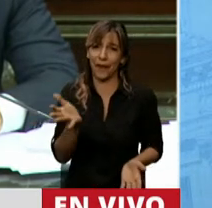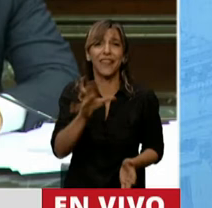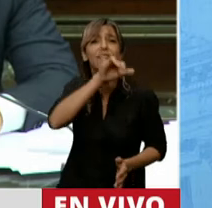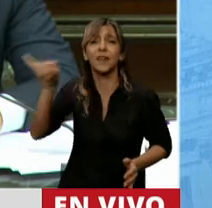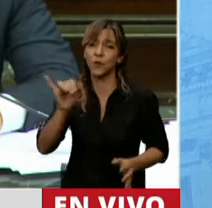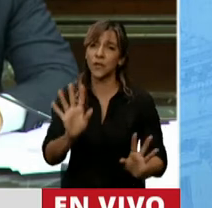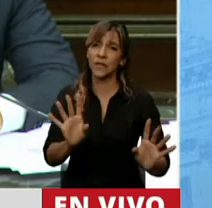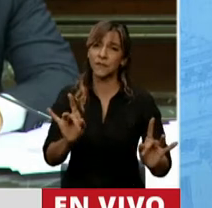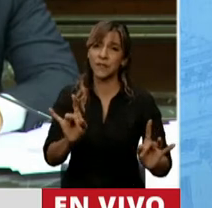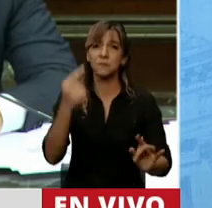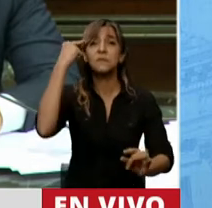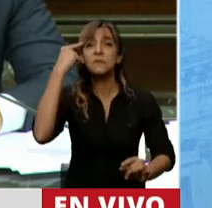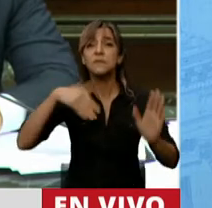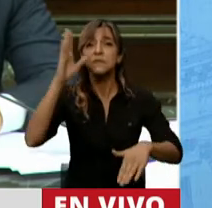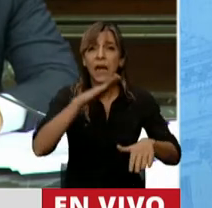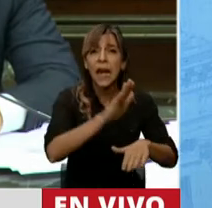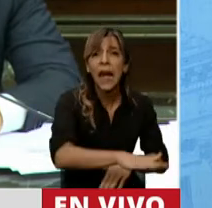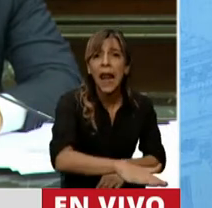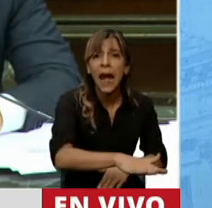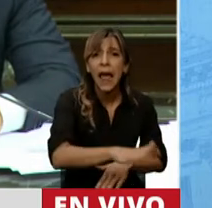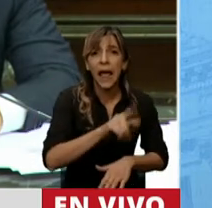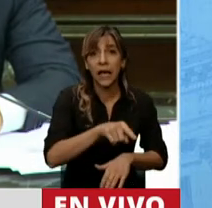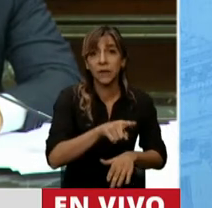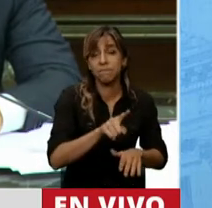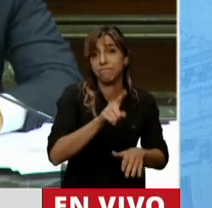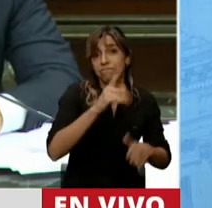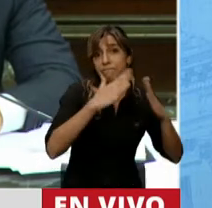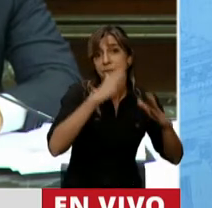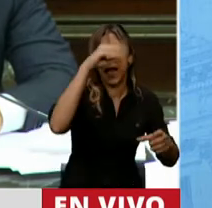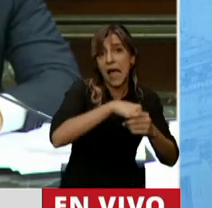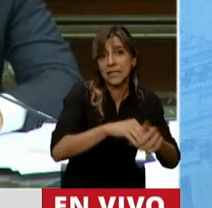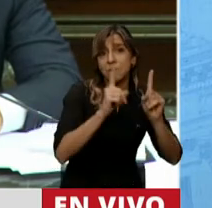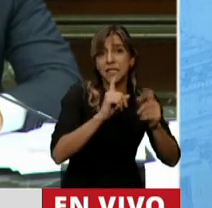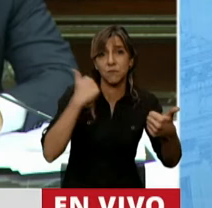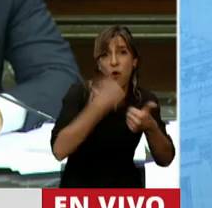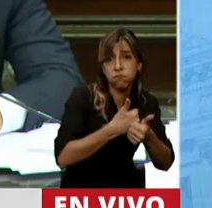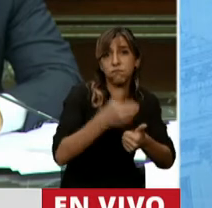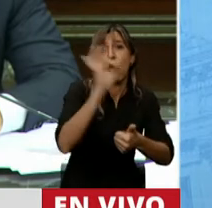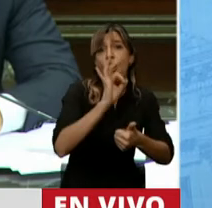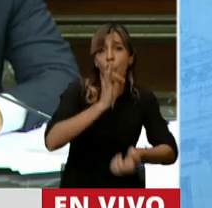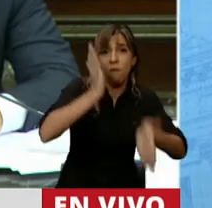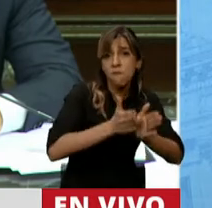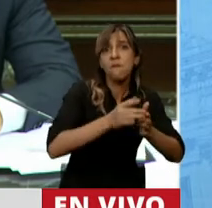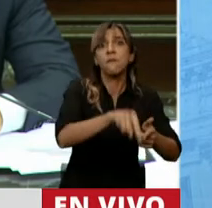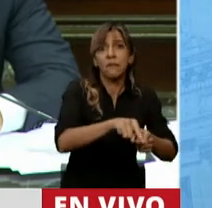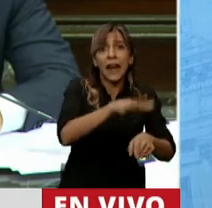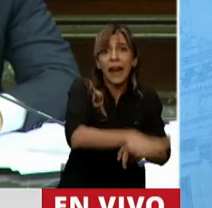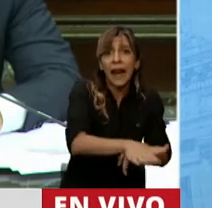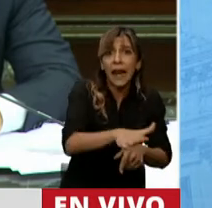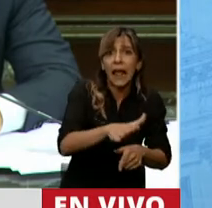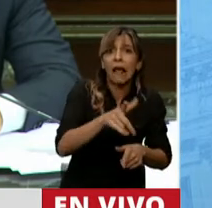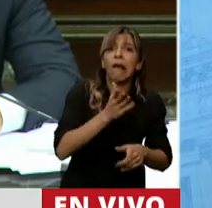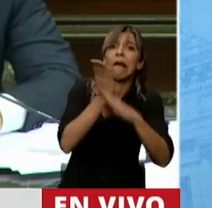momento, encerrado en su casa, con quien lo maltrata o lo abusa, poder encontrar la forma de pedir